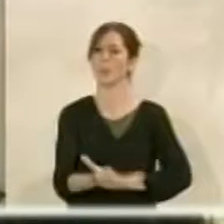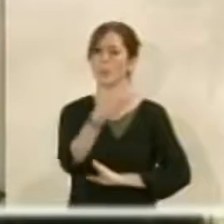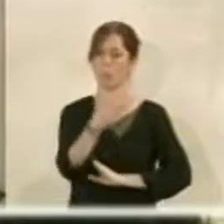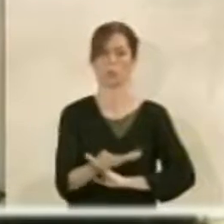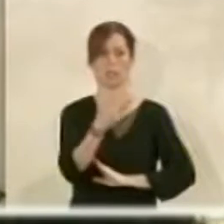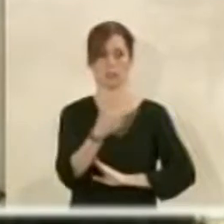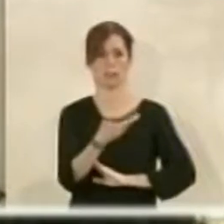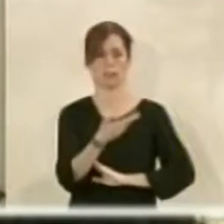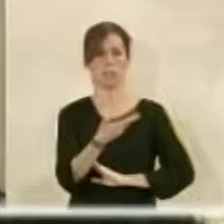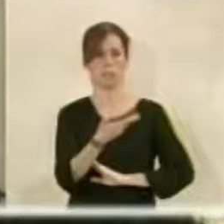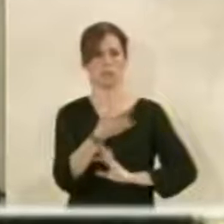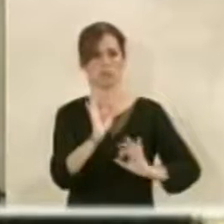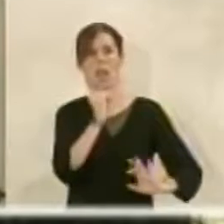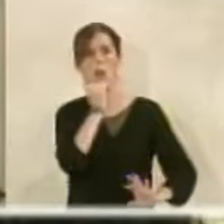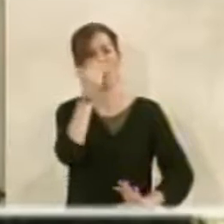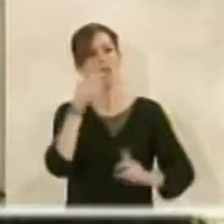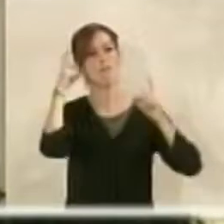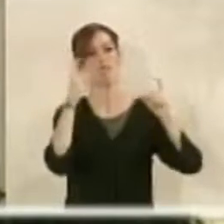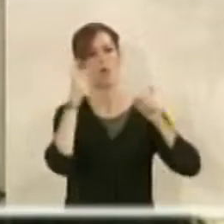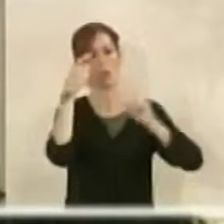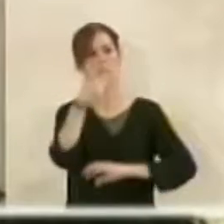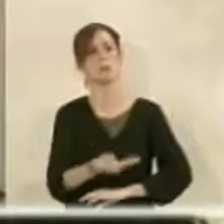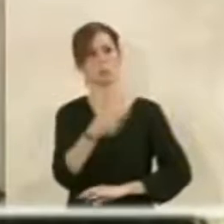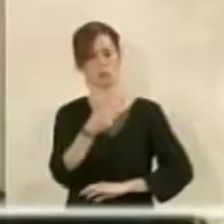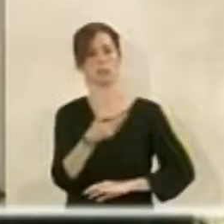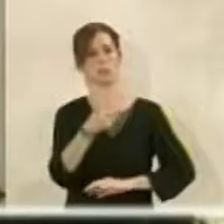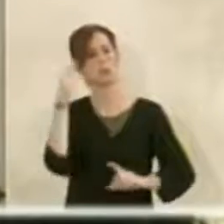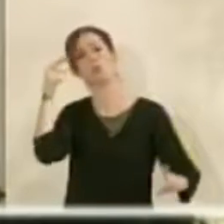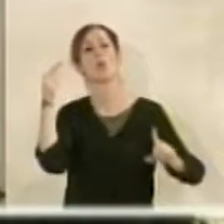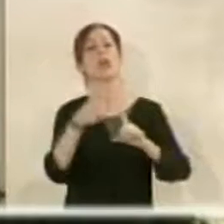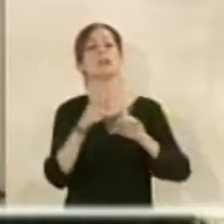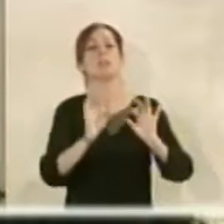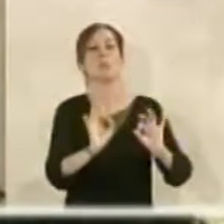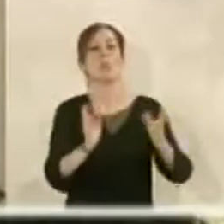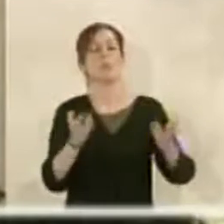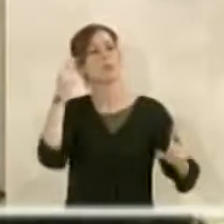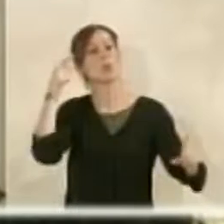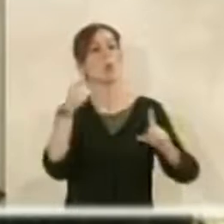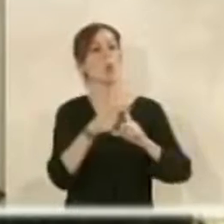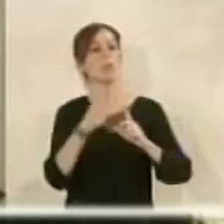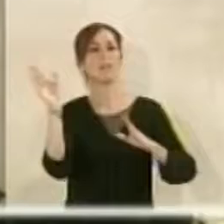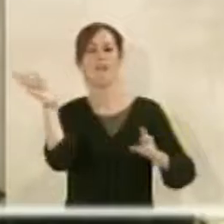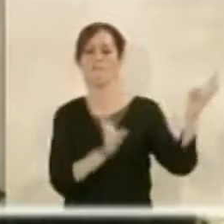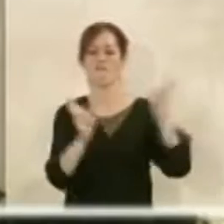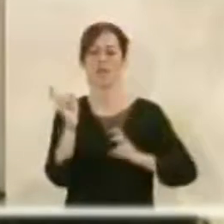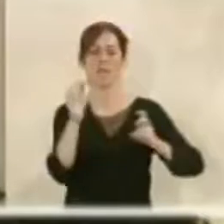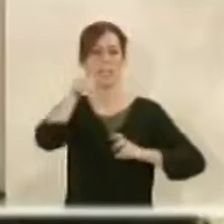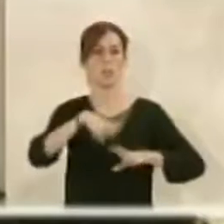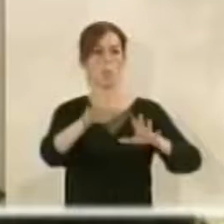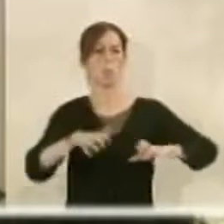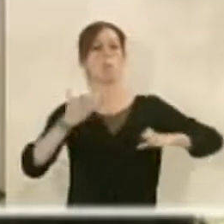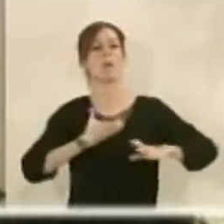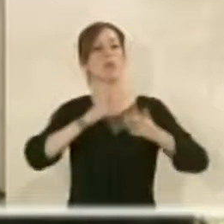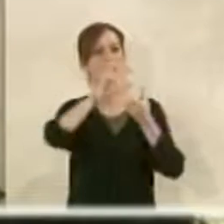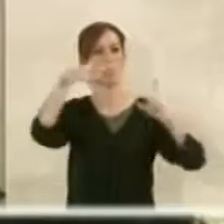y que merece la pena el esfuerzo que hacemos todos de convocarnos aquí en un pleno extraordinario y urgente.